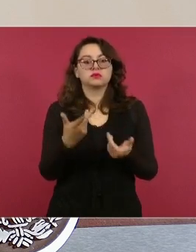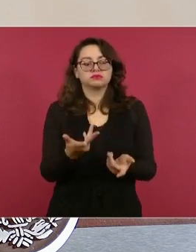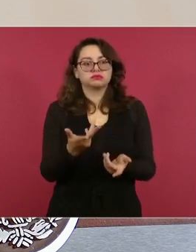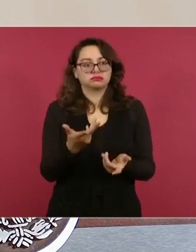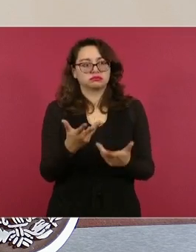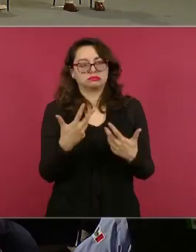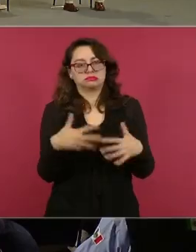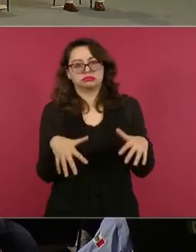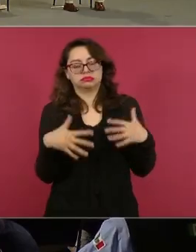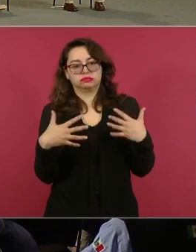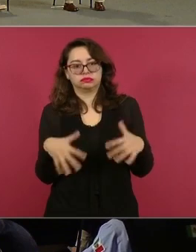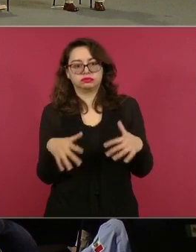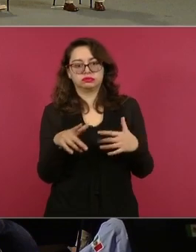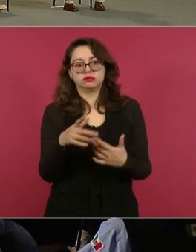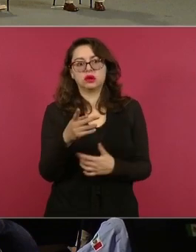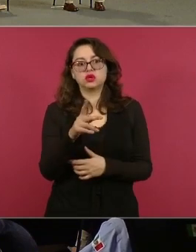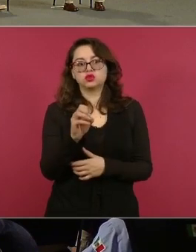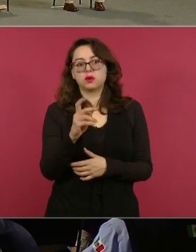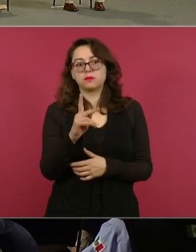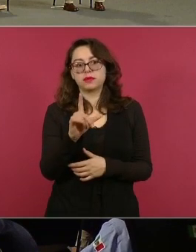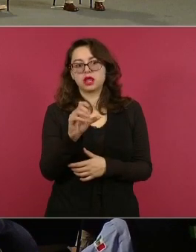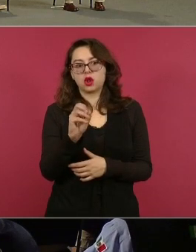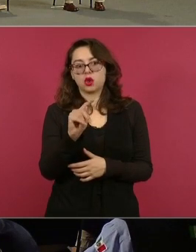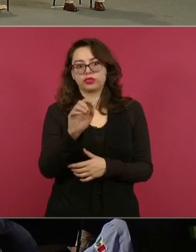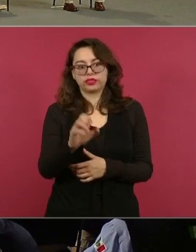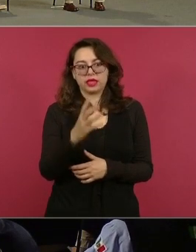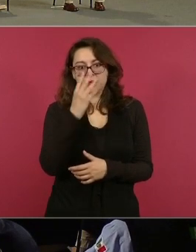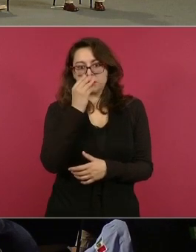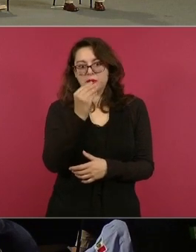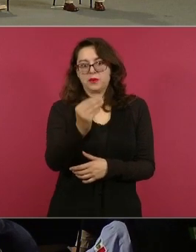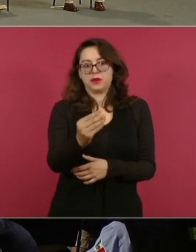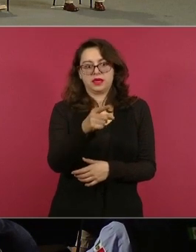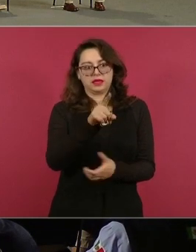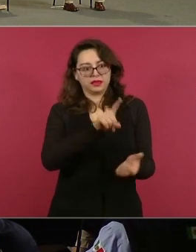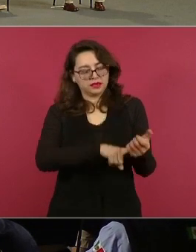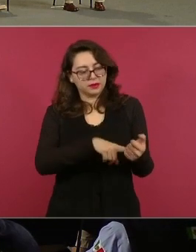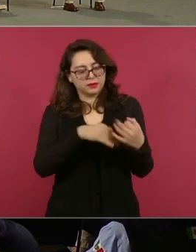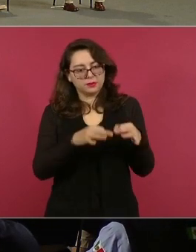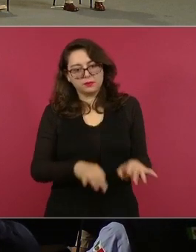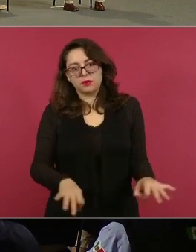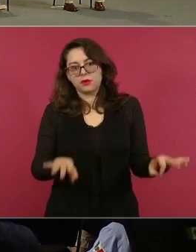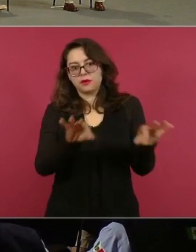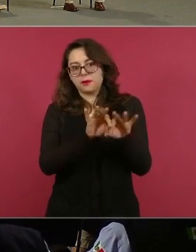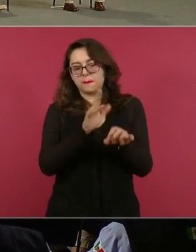murciélagos es muy importante por las especies que están ahí. La siguiente.